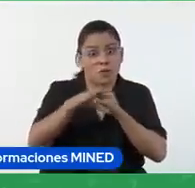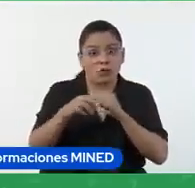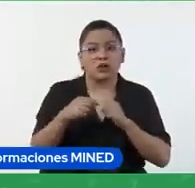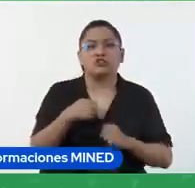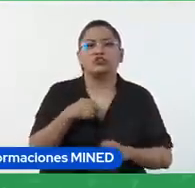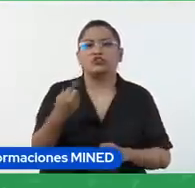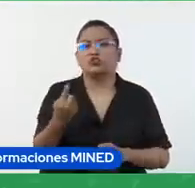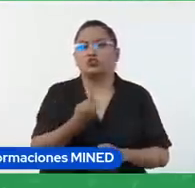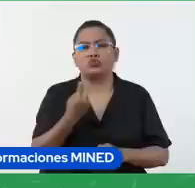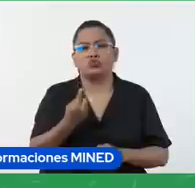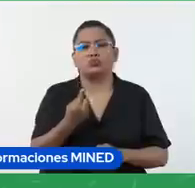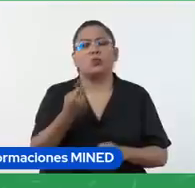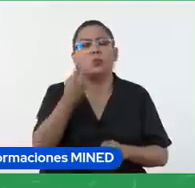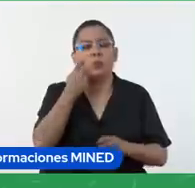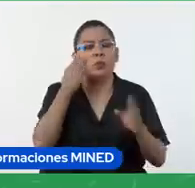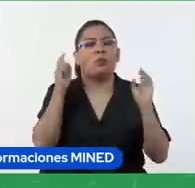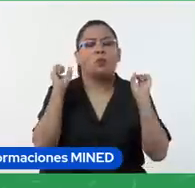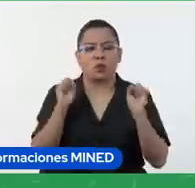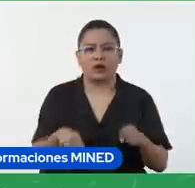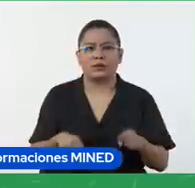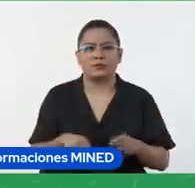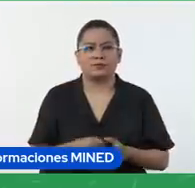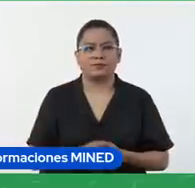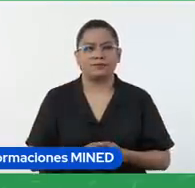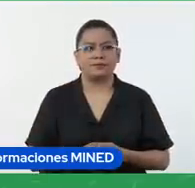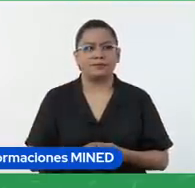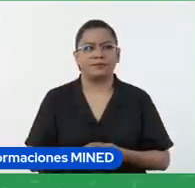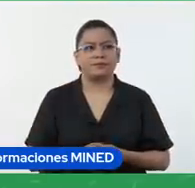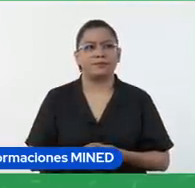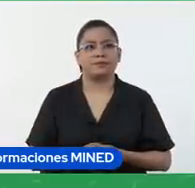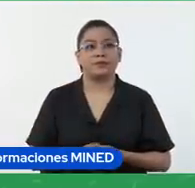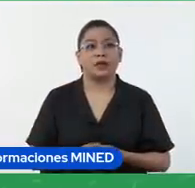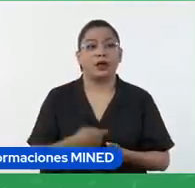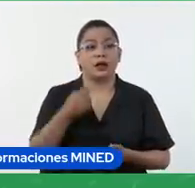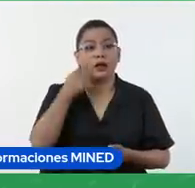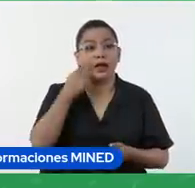tendríamos acá una vista previa